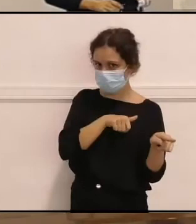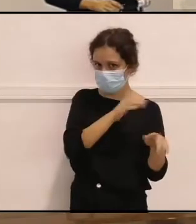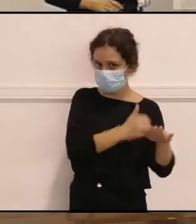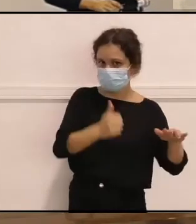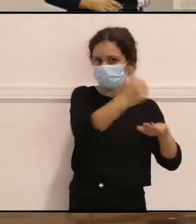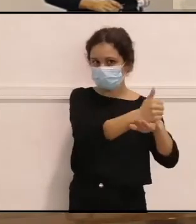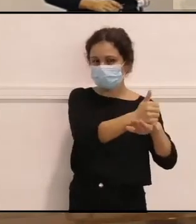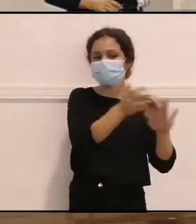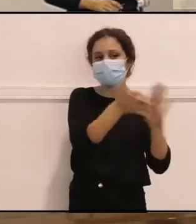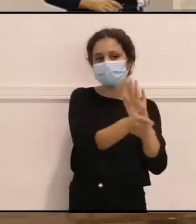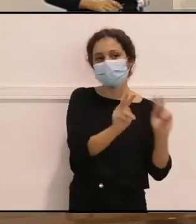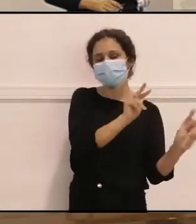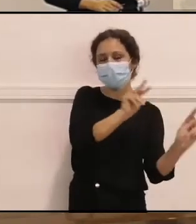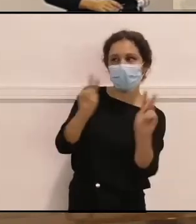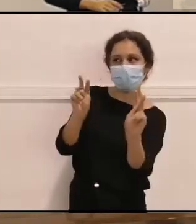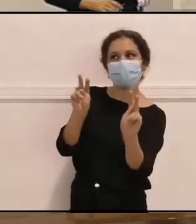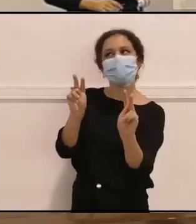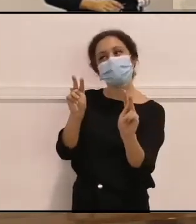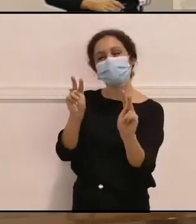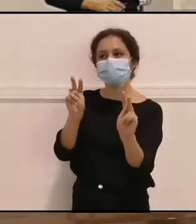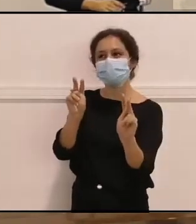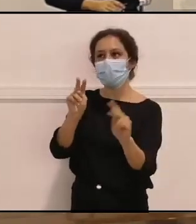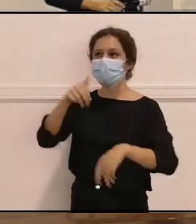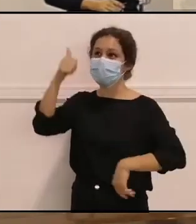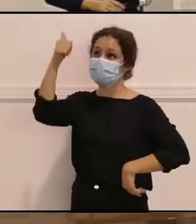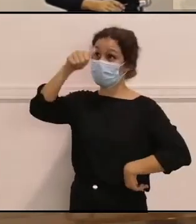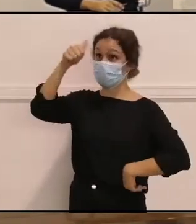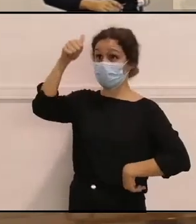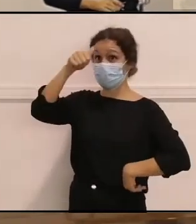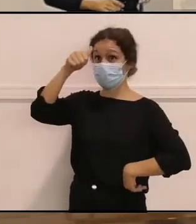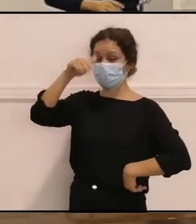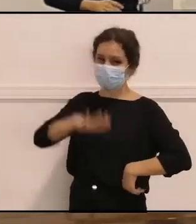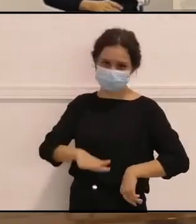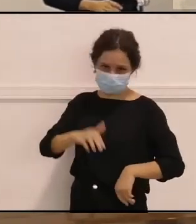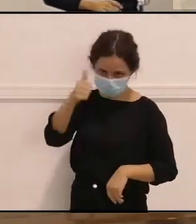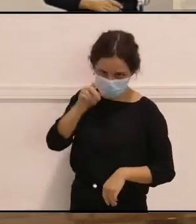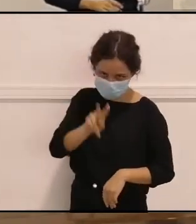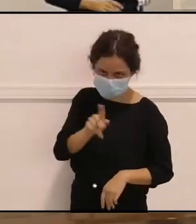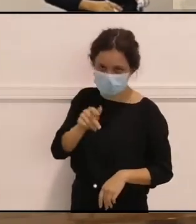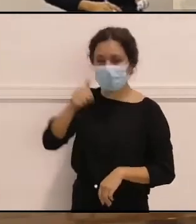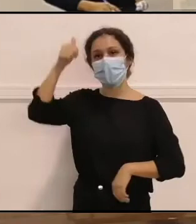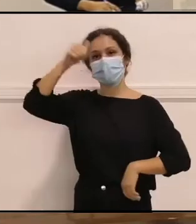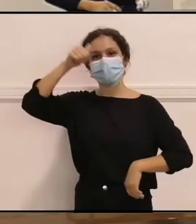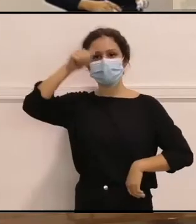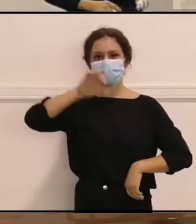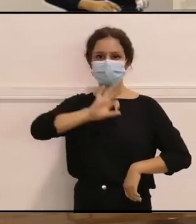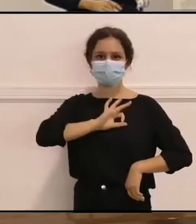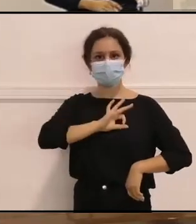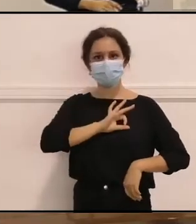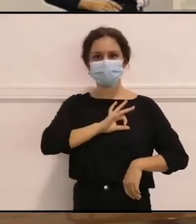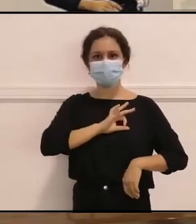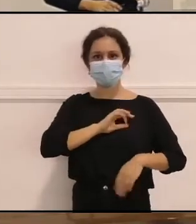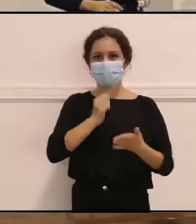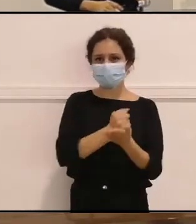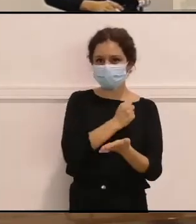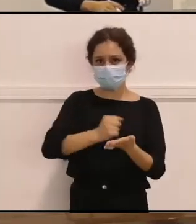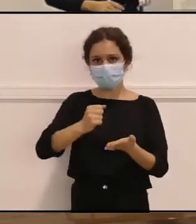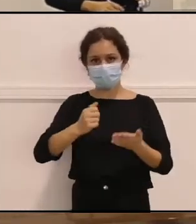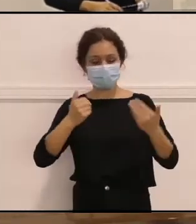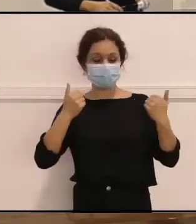Y que es una mirada de un señor que no es un niño, ¿no? Es un señor que tiene su pasaporte y que tiene un cuerpo